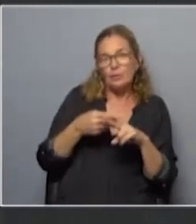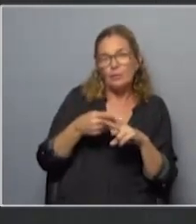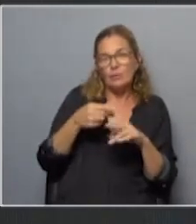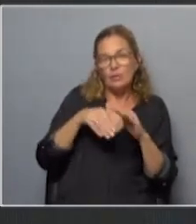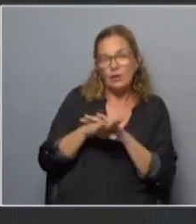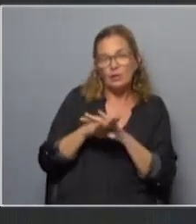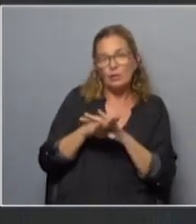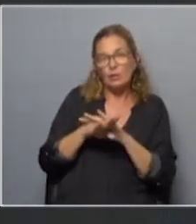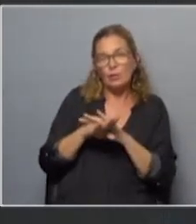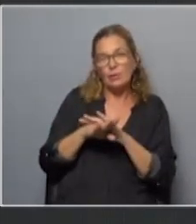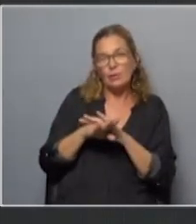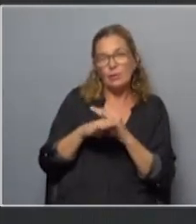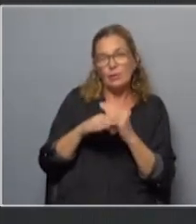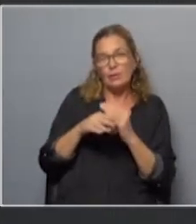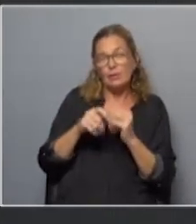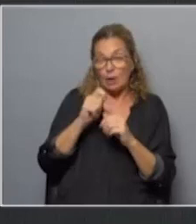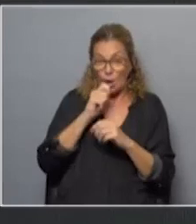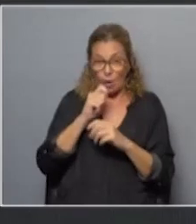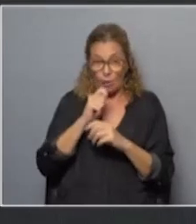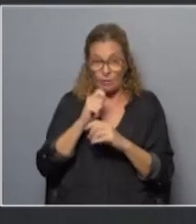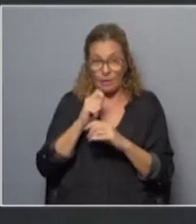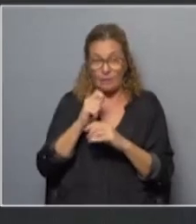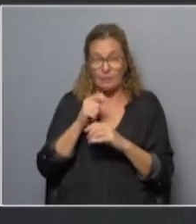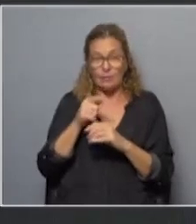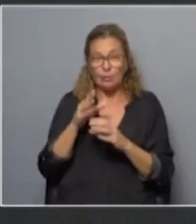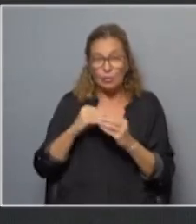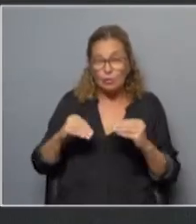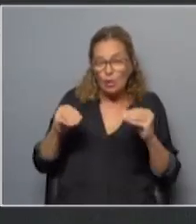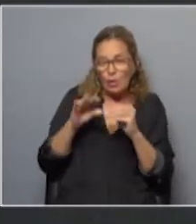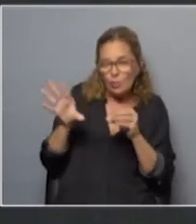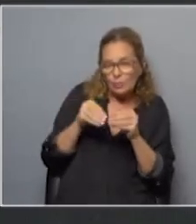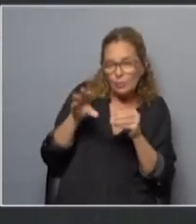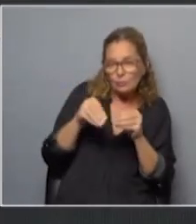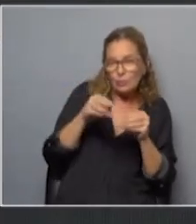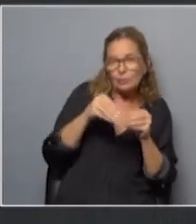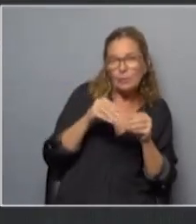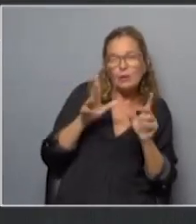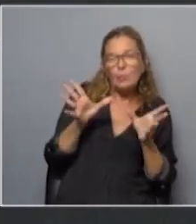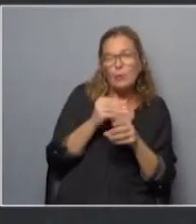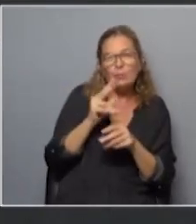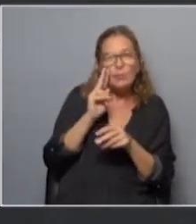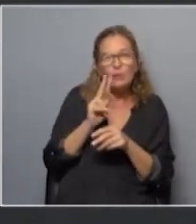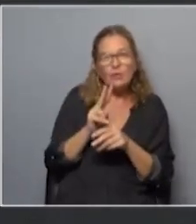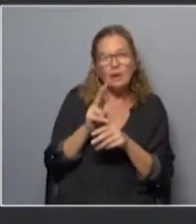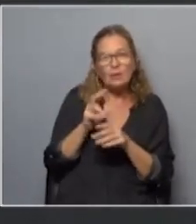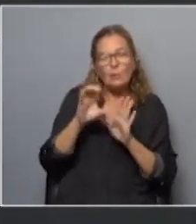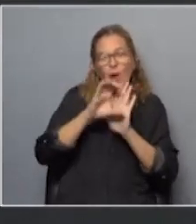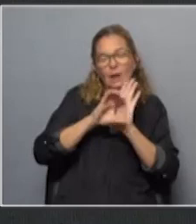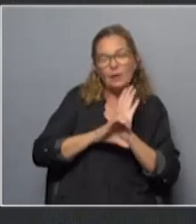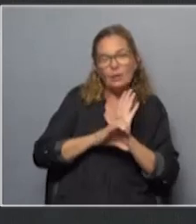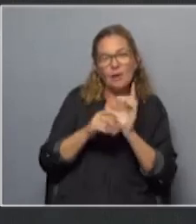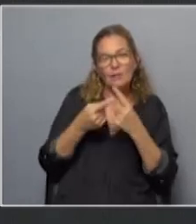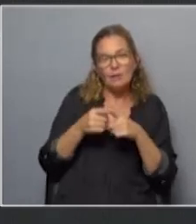dentro del principio de las notas y bueno relevamos todas las notas después lo que fuimos viendo fueron bueno esas categorías que